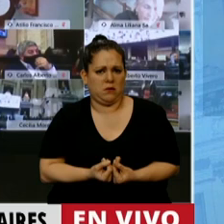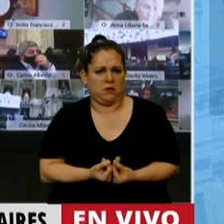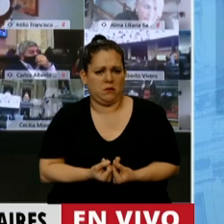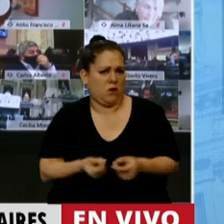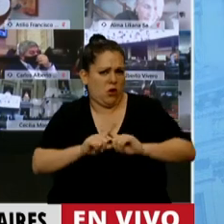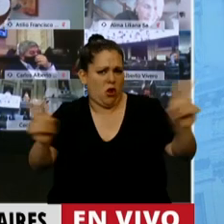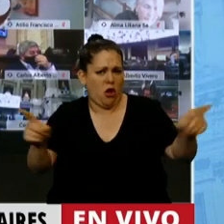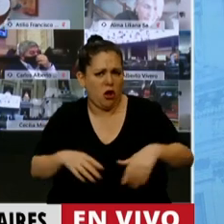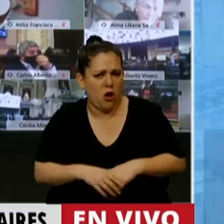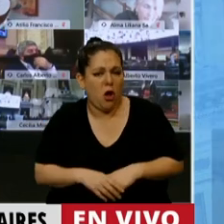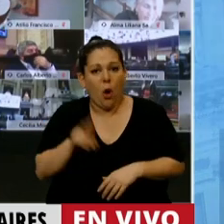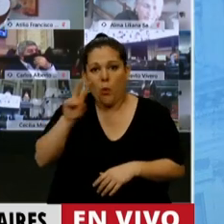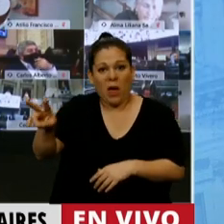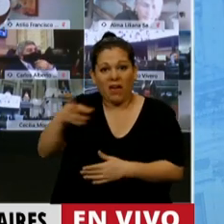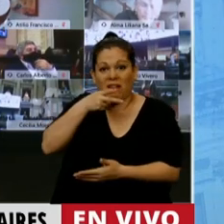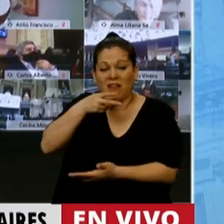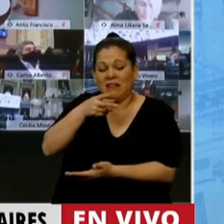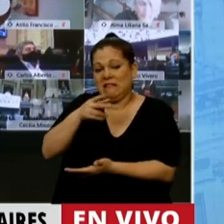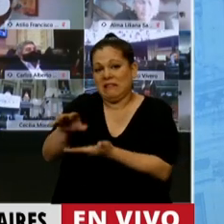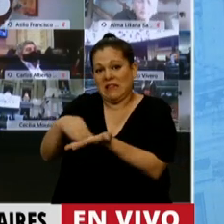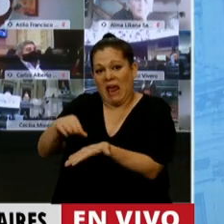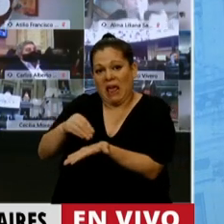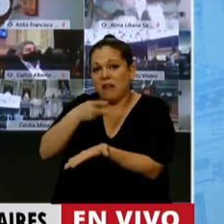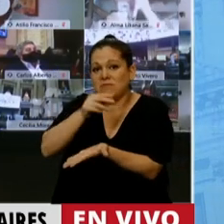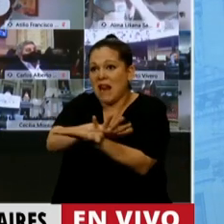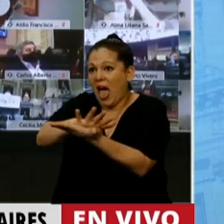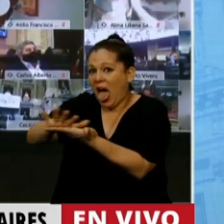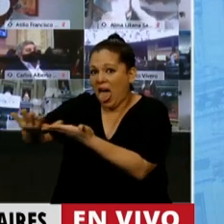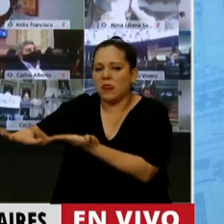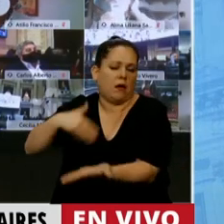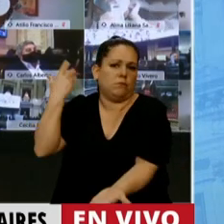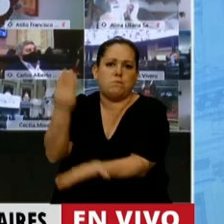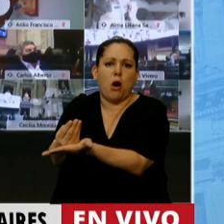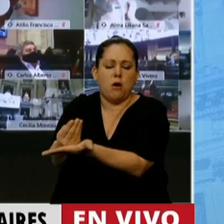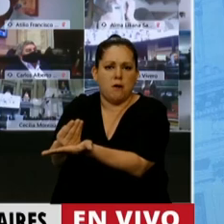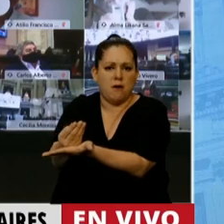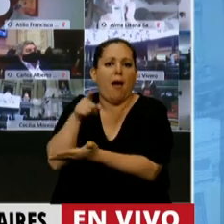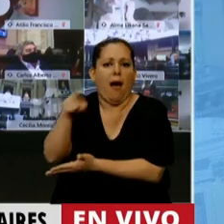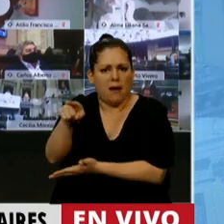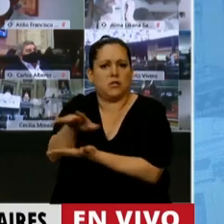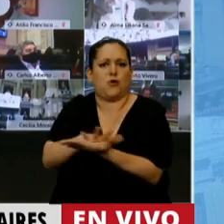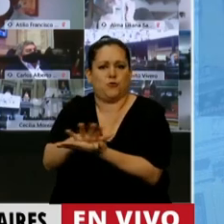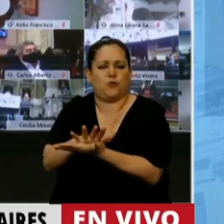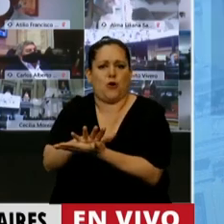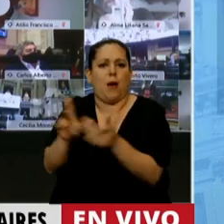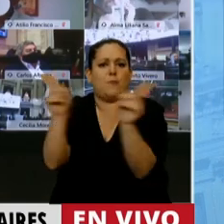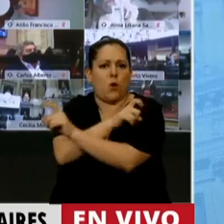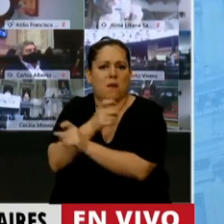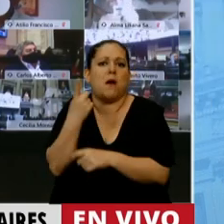No, ve un terreno desocupado, ocioso y convertido en un basural y va y se instala y resuelve un problema que el Estado no